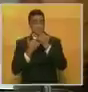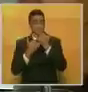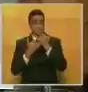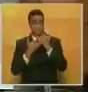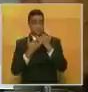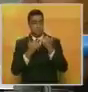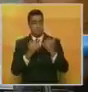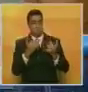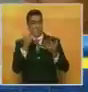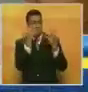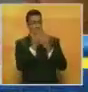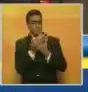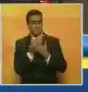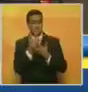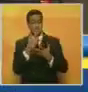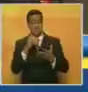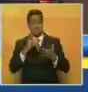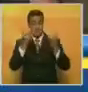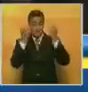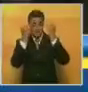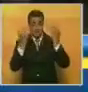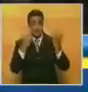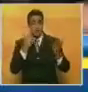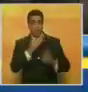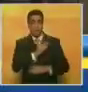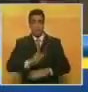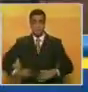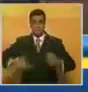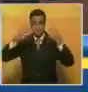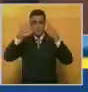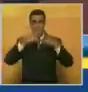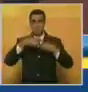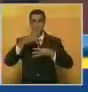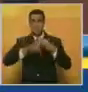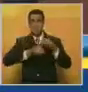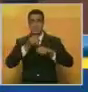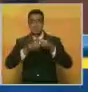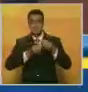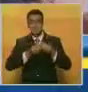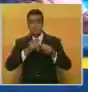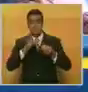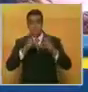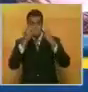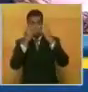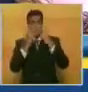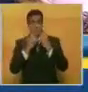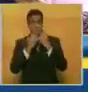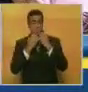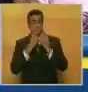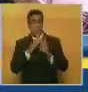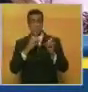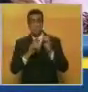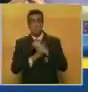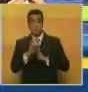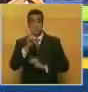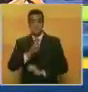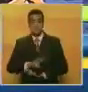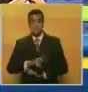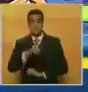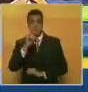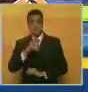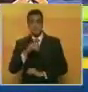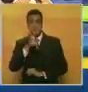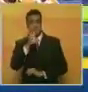ambiguas y dudosas que ha ideado el presidente Chávez con otras organizaciones catalogadas como terroristas, han convertido a nuestro país en un